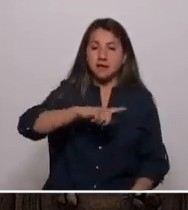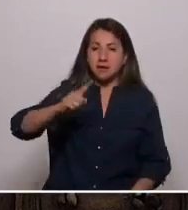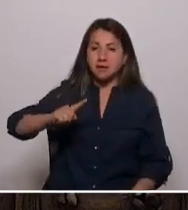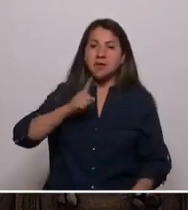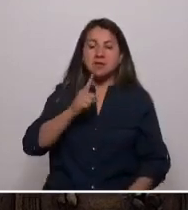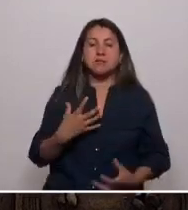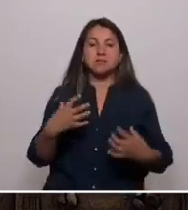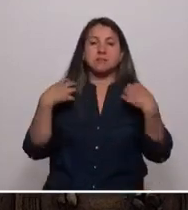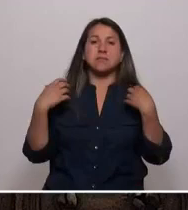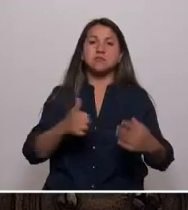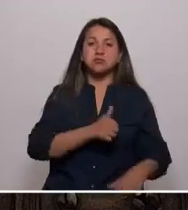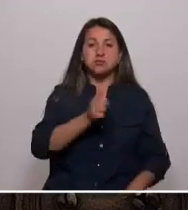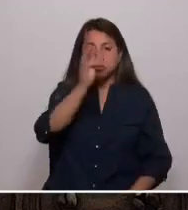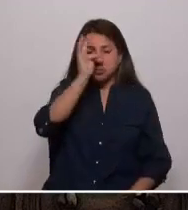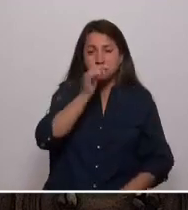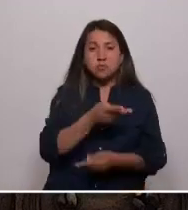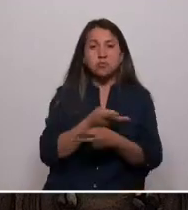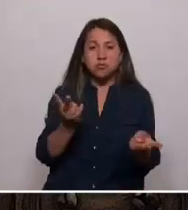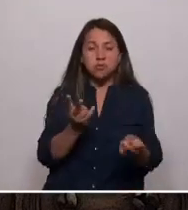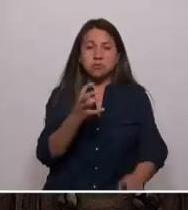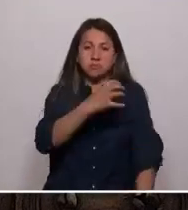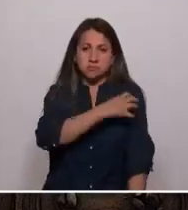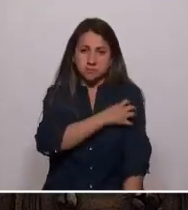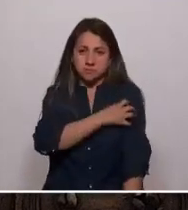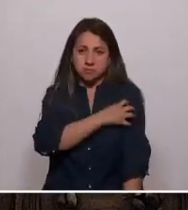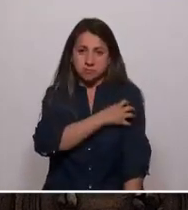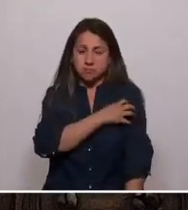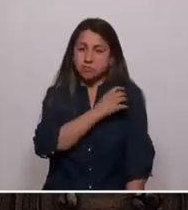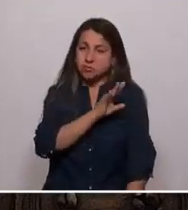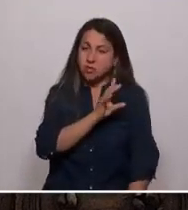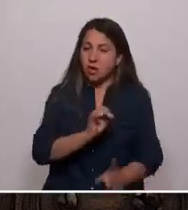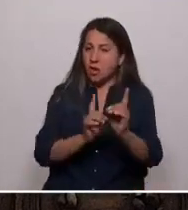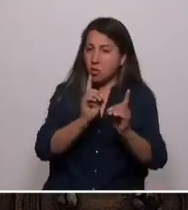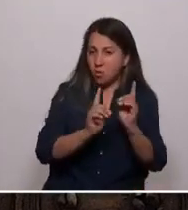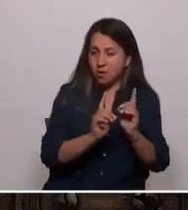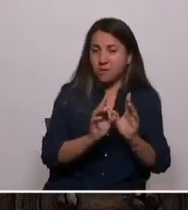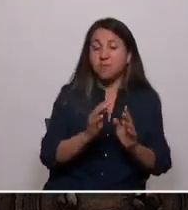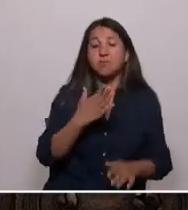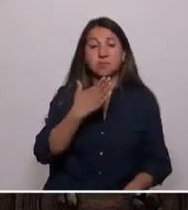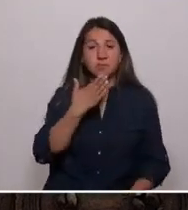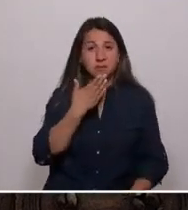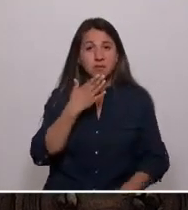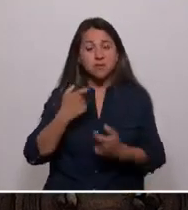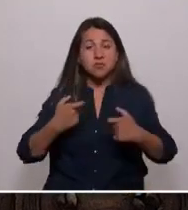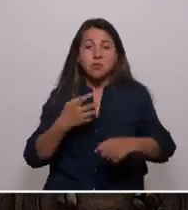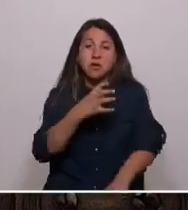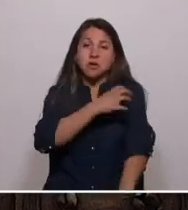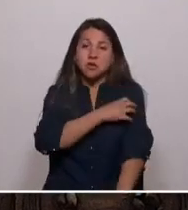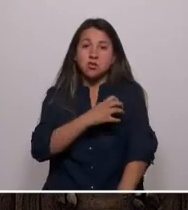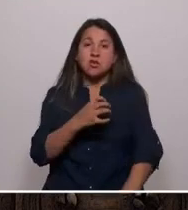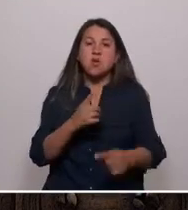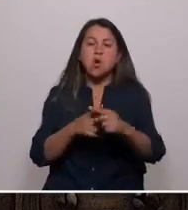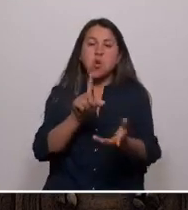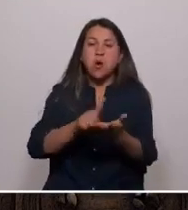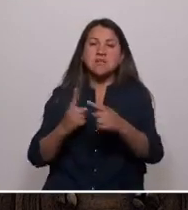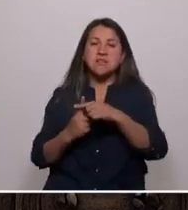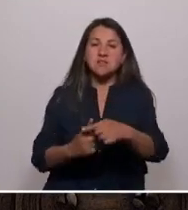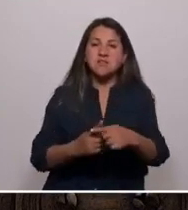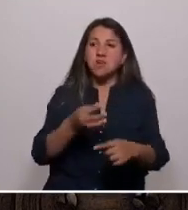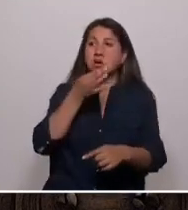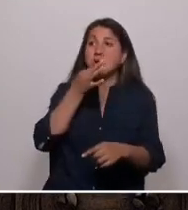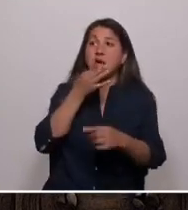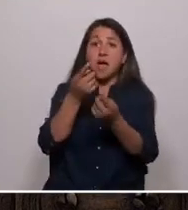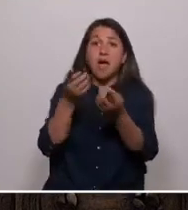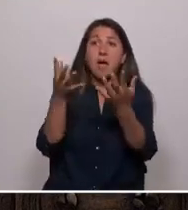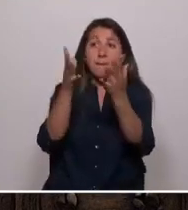públicos de nuestra región, sólo por citar algunas. Somos también una región de sacrificios, ambientales por ejemplo,